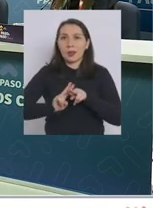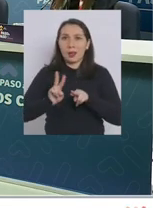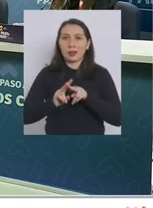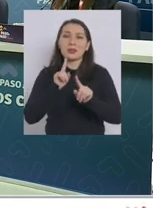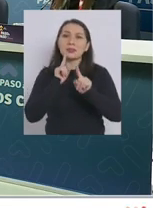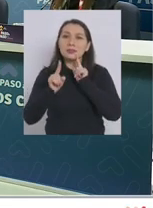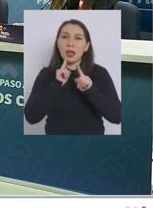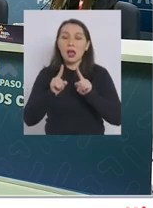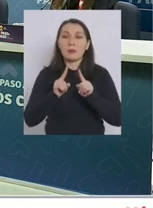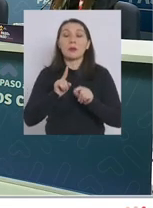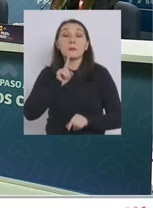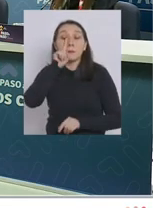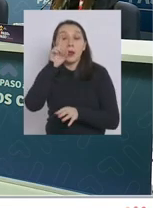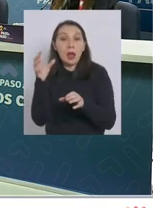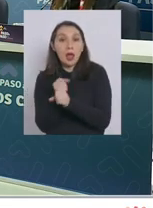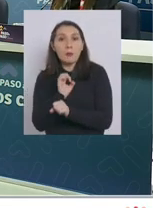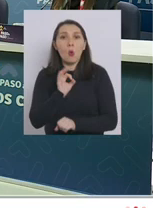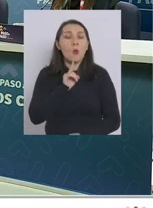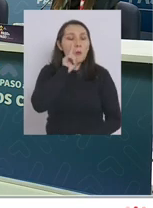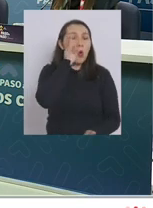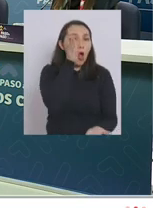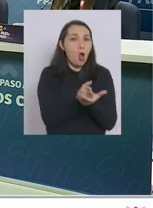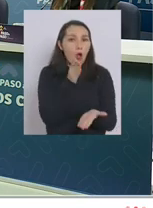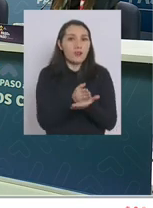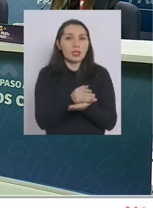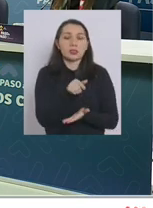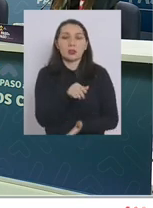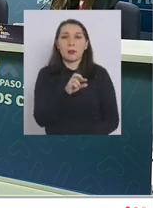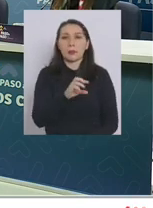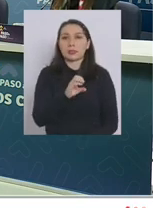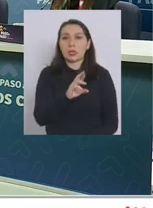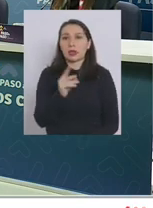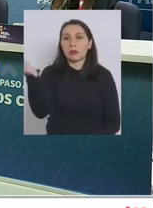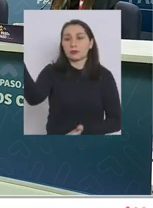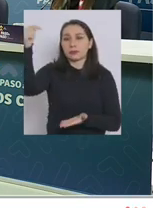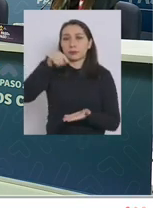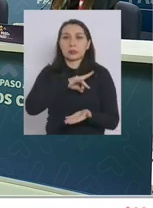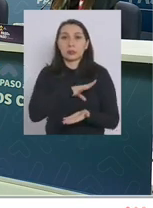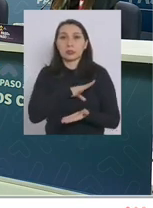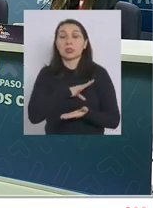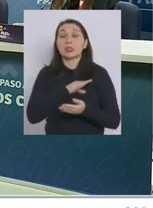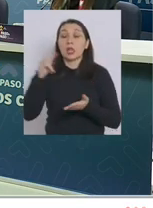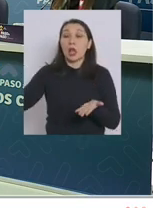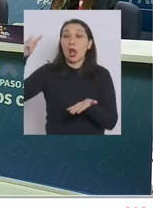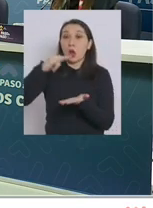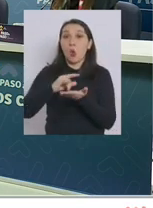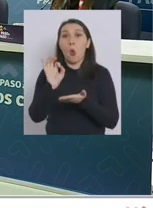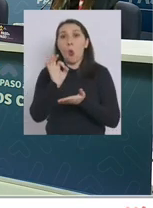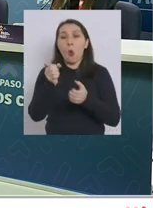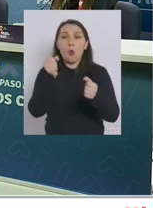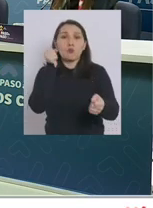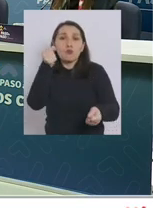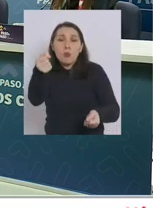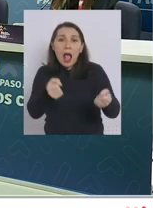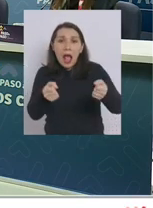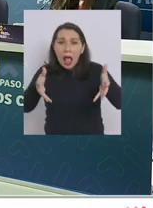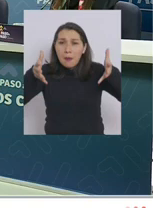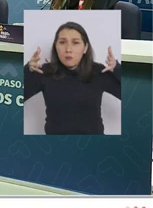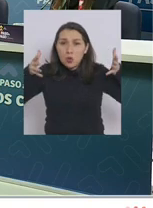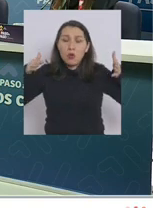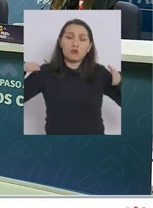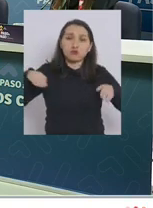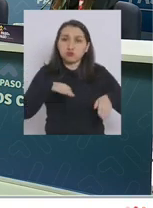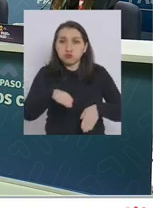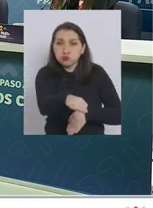exámenes ya sea de antígeno o PCR de manera obligatoria a quienes ingresen al país ya sea en el aeropuerto o camioneros o también personas que lo hagan